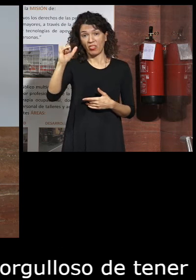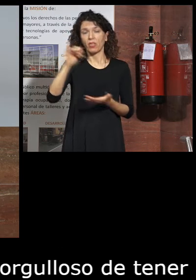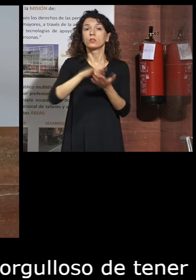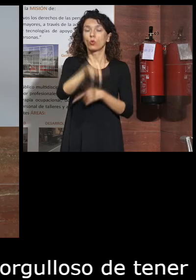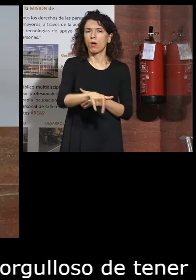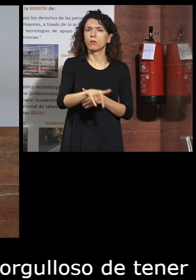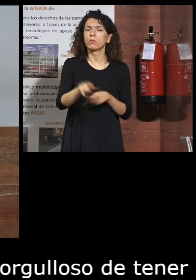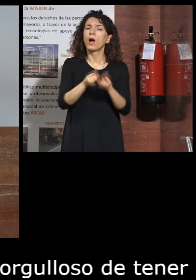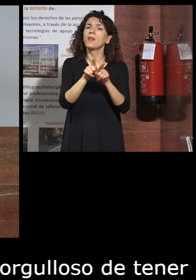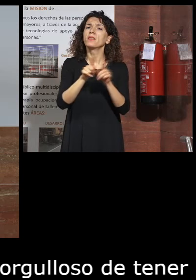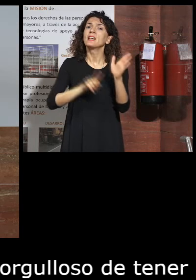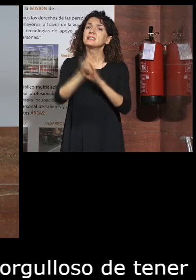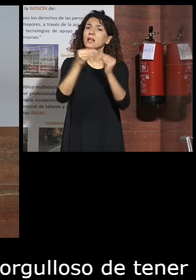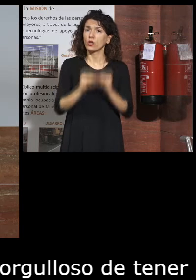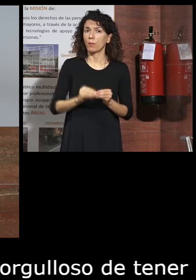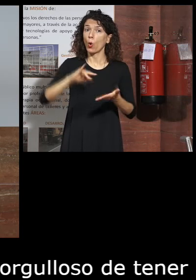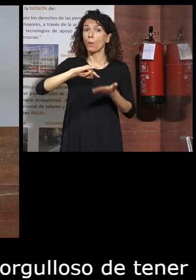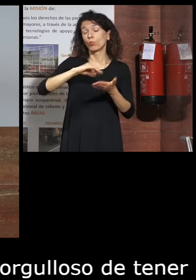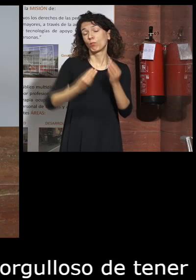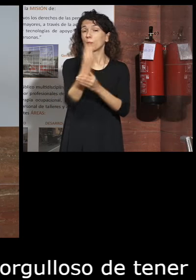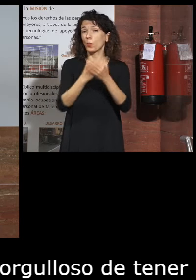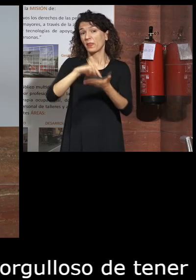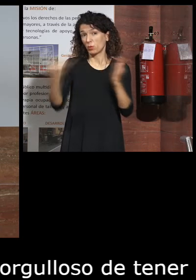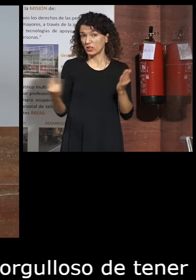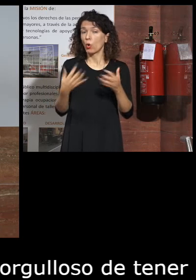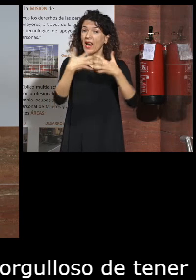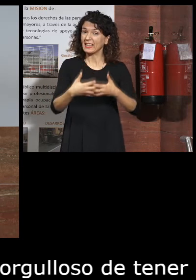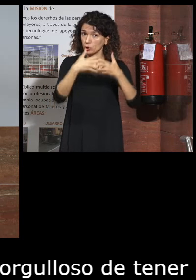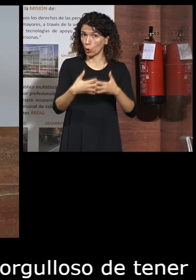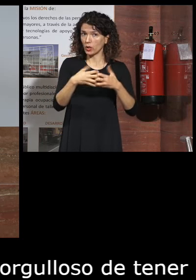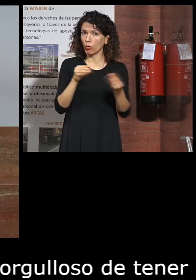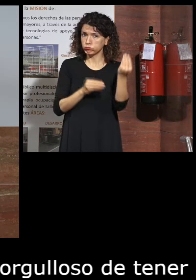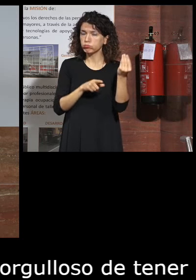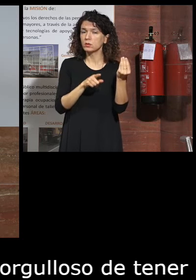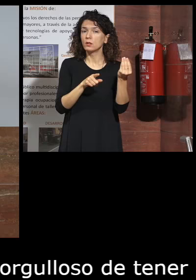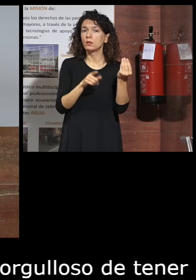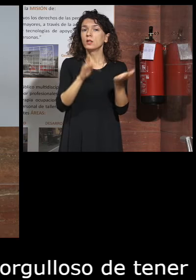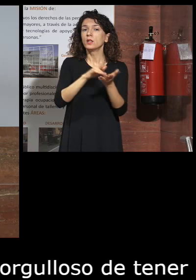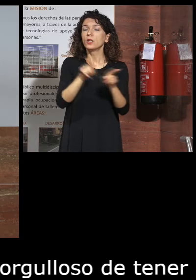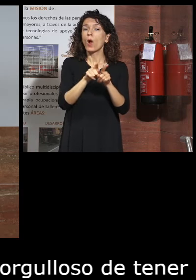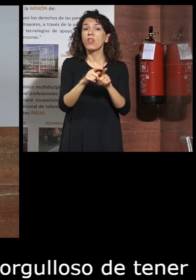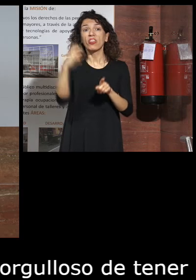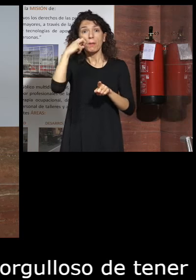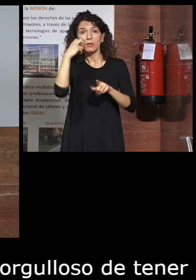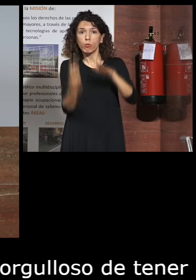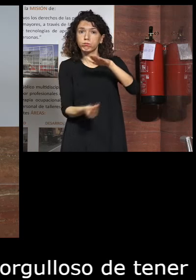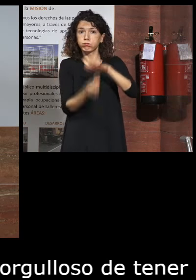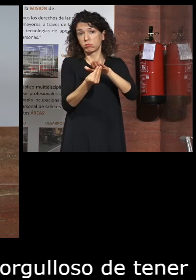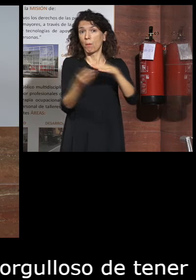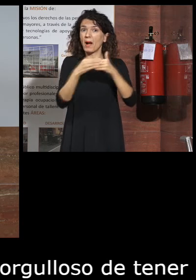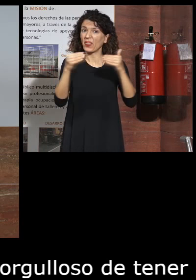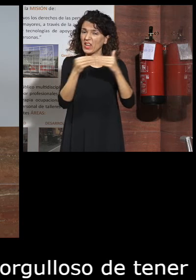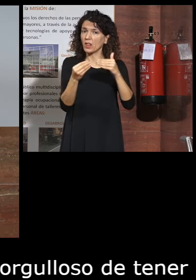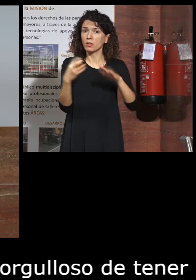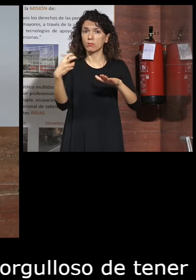Pathfinder, un dispositivo electrónico que se coloca en los zapatos del paciente